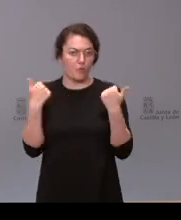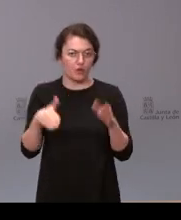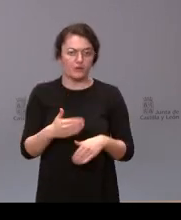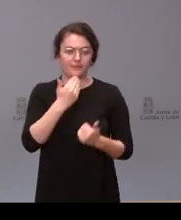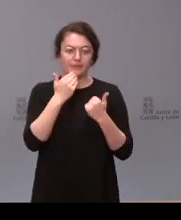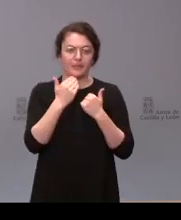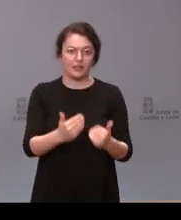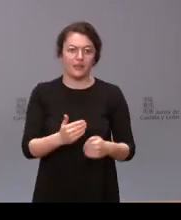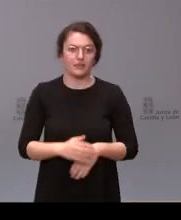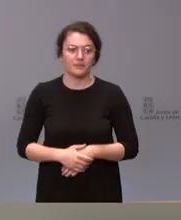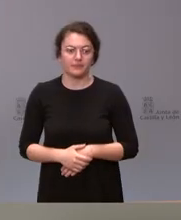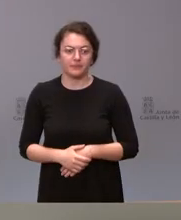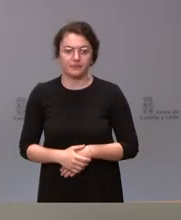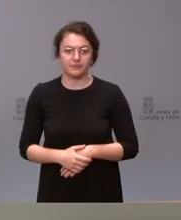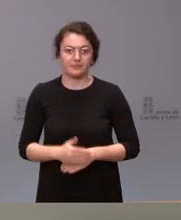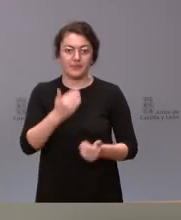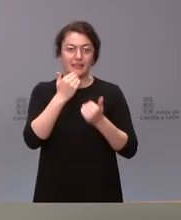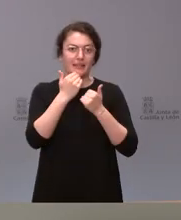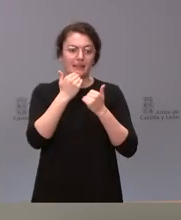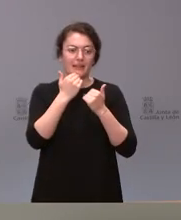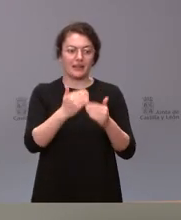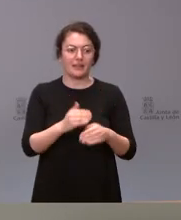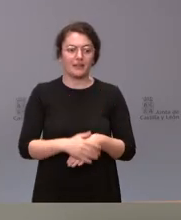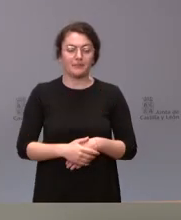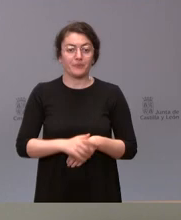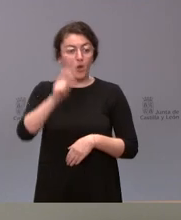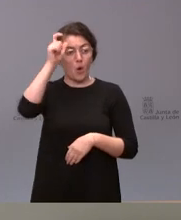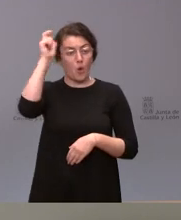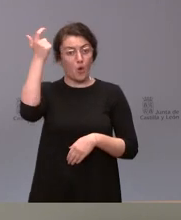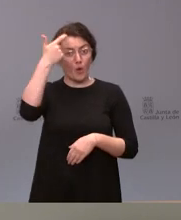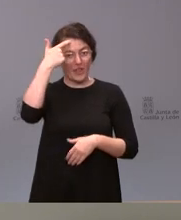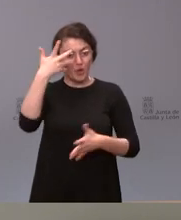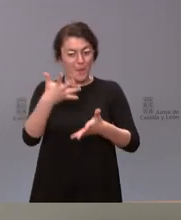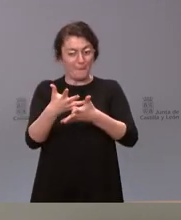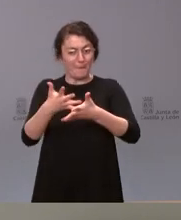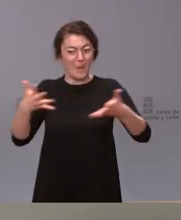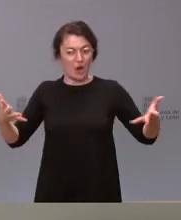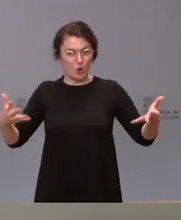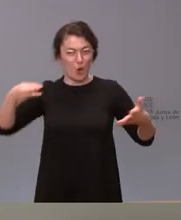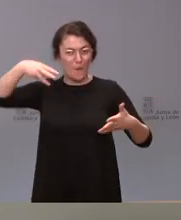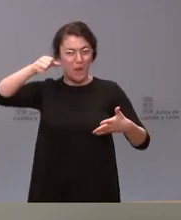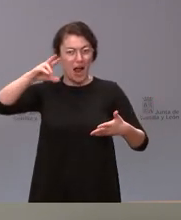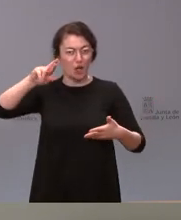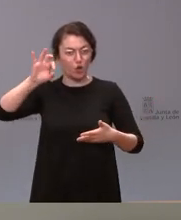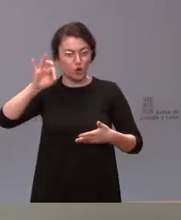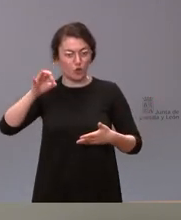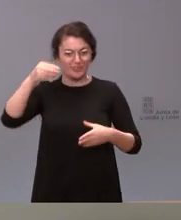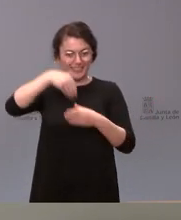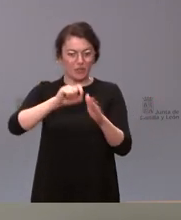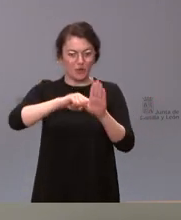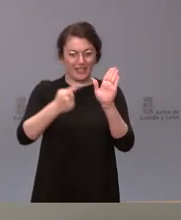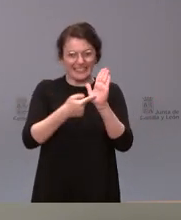gracias pues muchas gracias el concepto de macro de la legislación como tal no está definido pero sí que es verdad